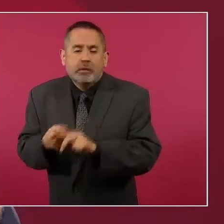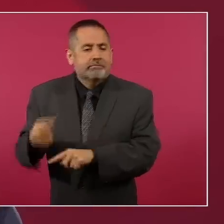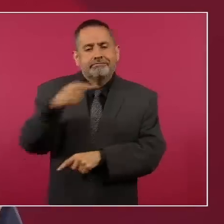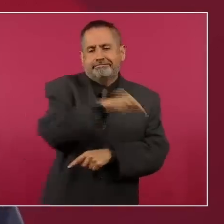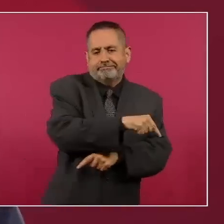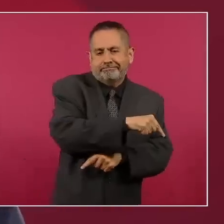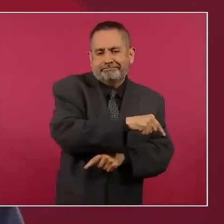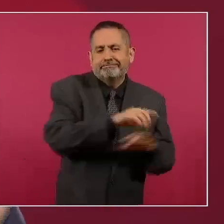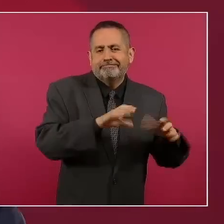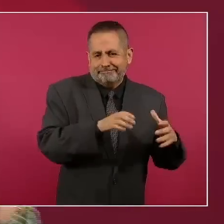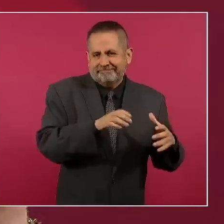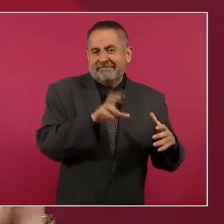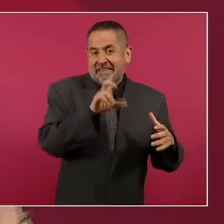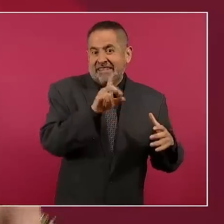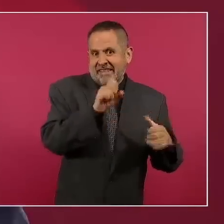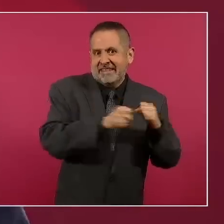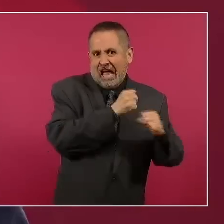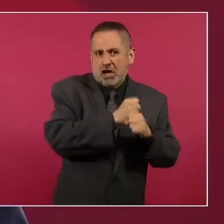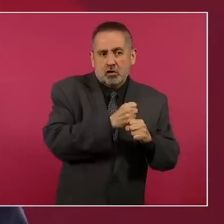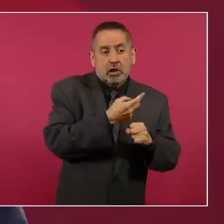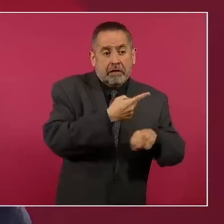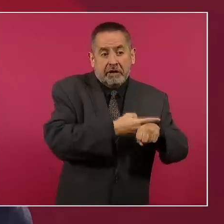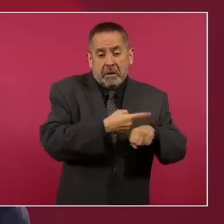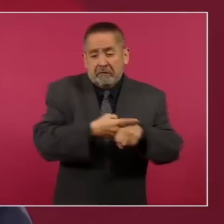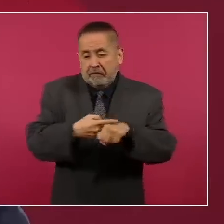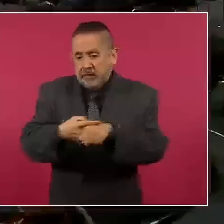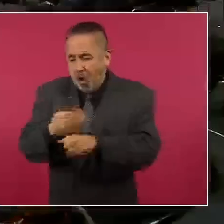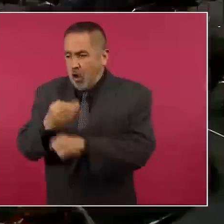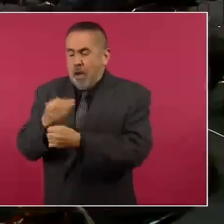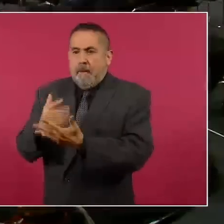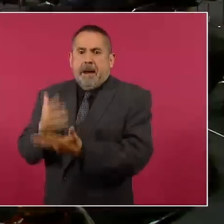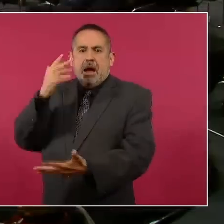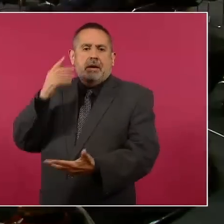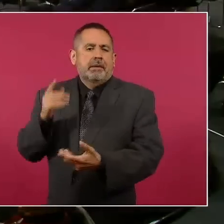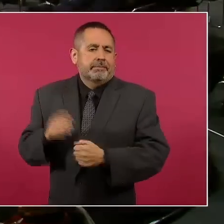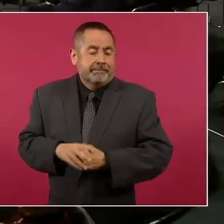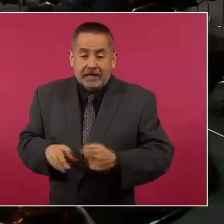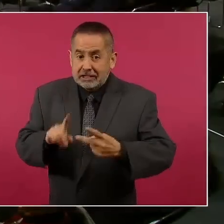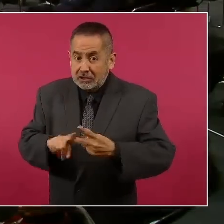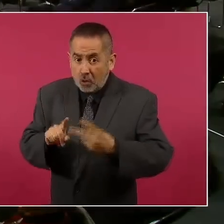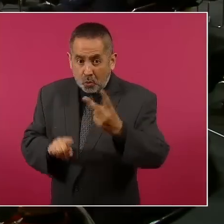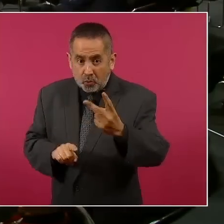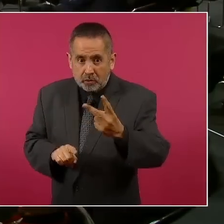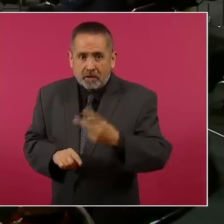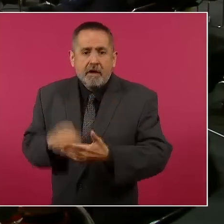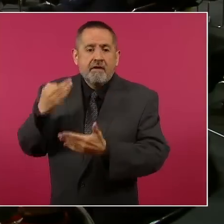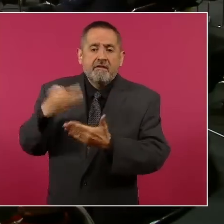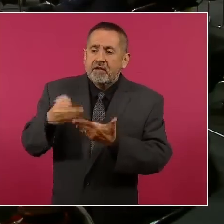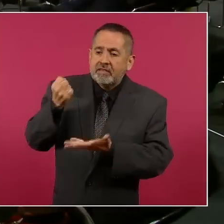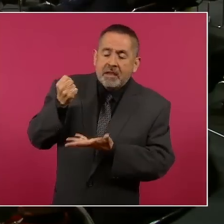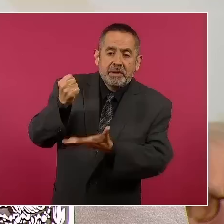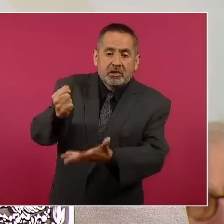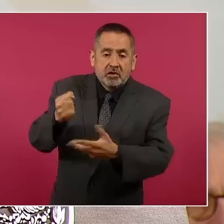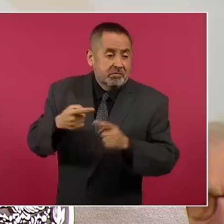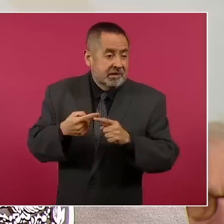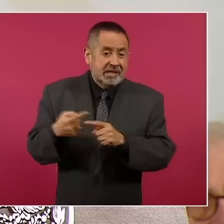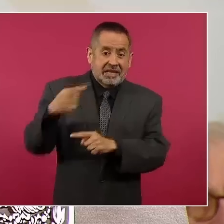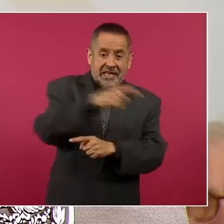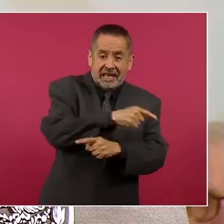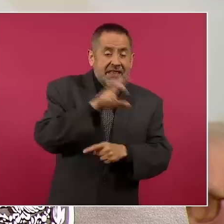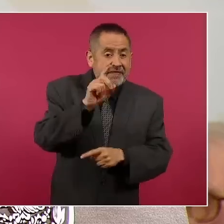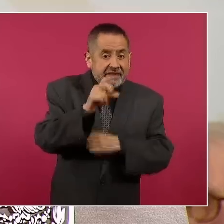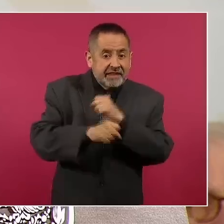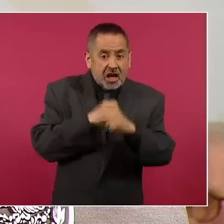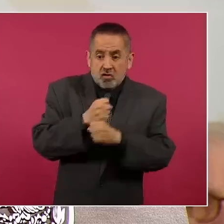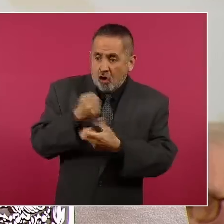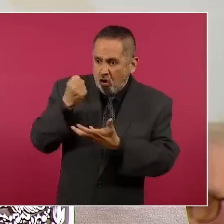En los últimos, en los 30 años de este periodo. Segundo lugar, por la falta de inversión, por la falta de inversión en la